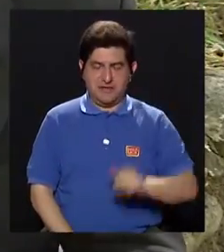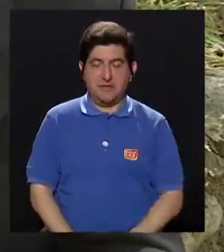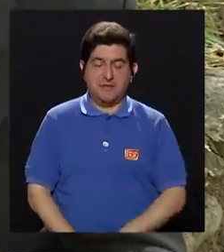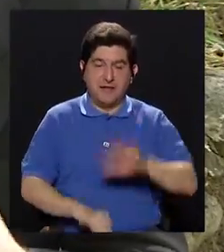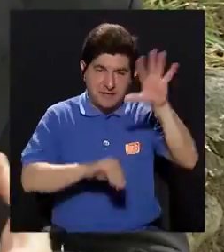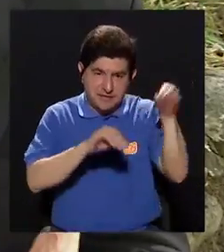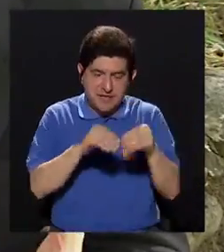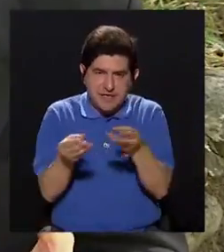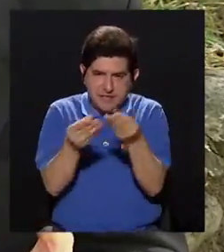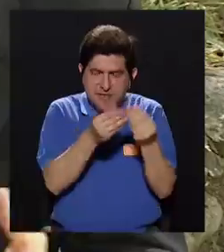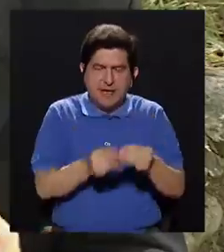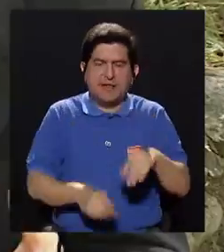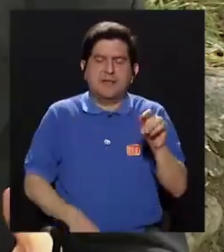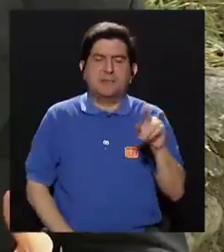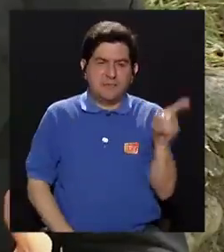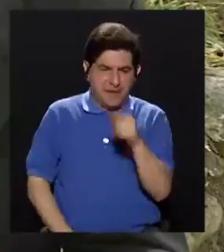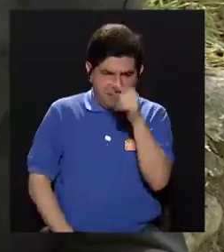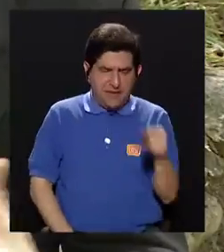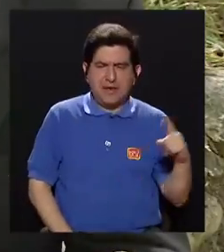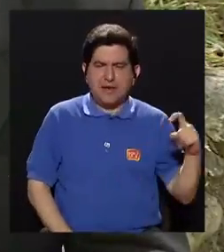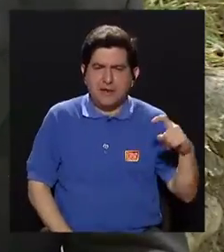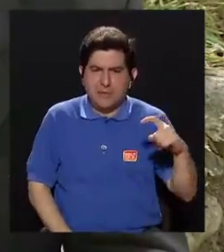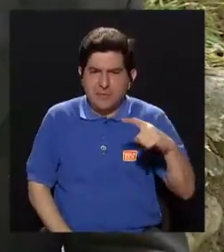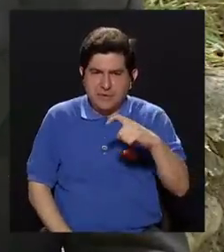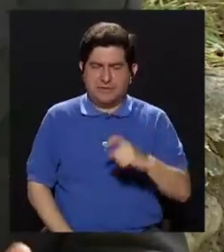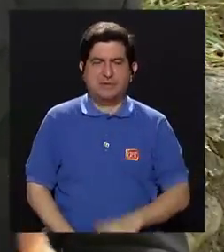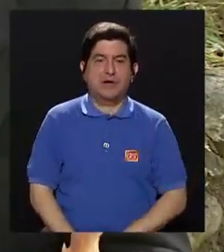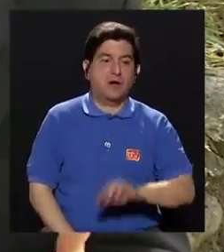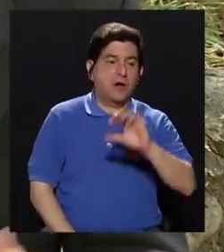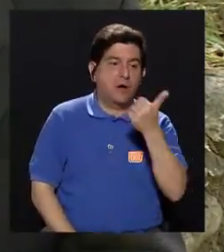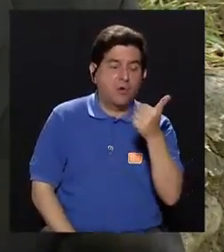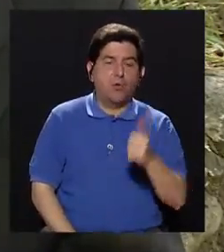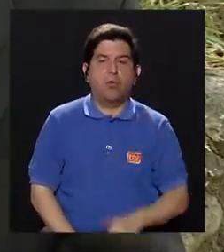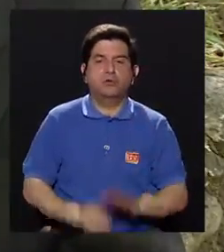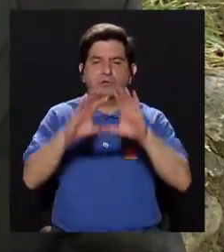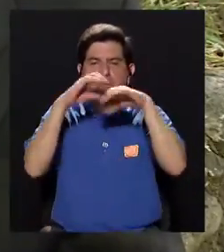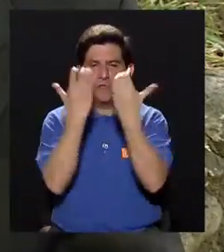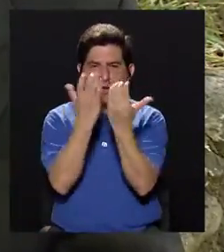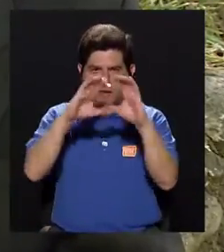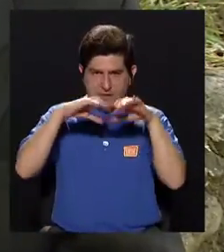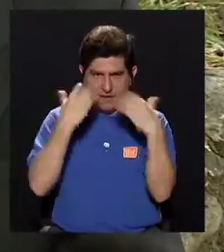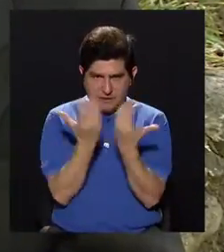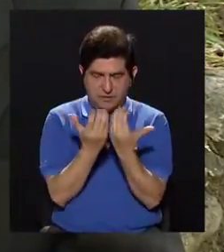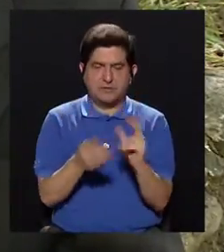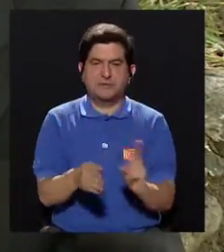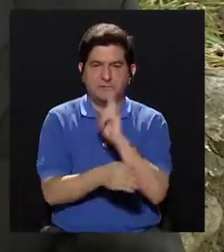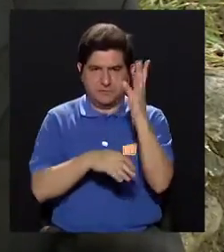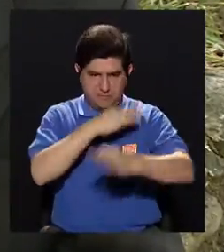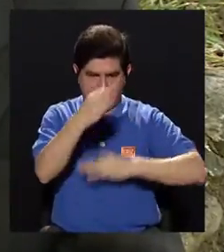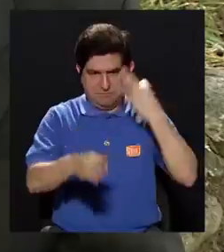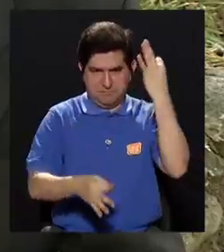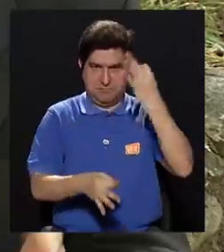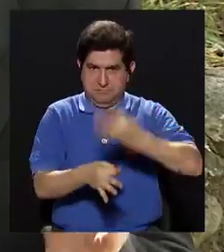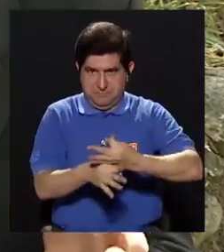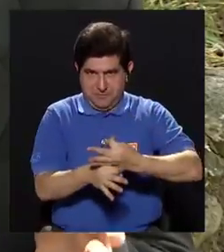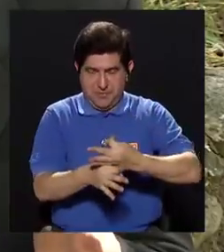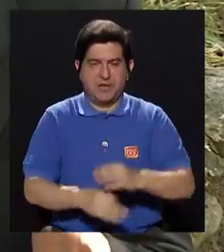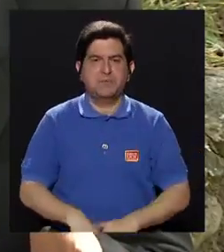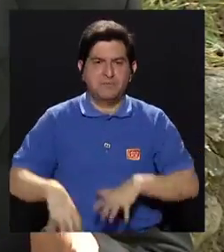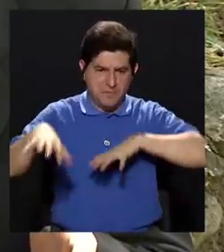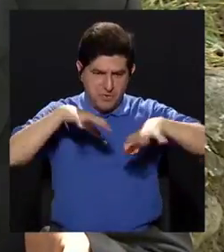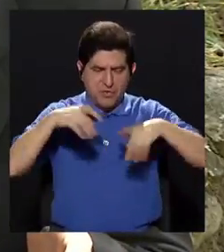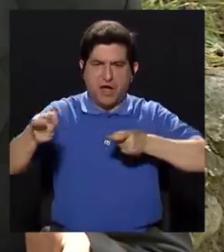agrega para poder eliminar las formas inmaduras. Otro, digamos, que está en el catálogo que se utilizan en este tipo de